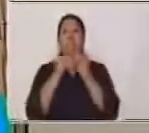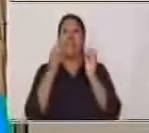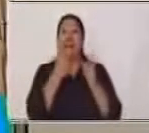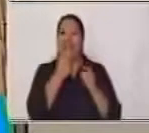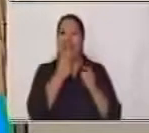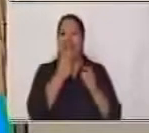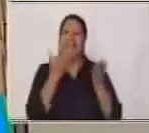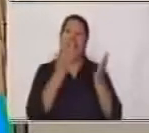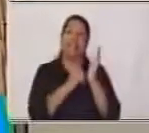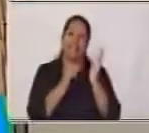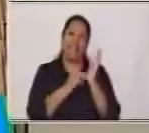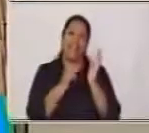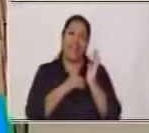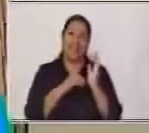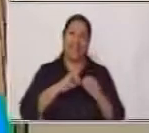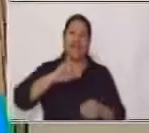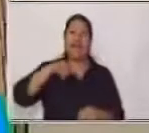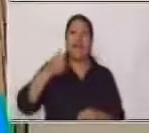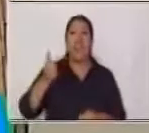La naranja